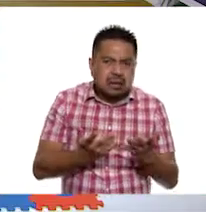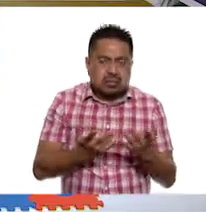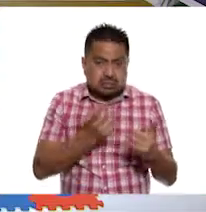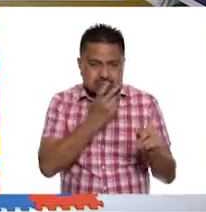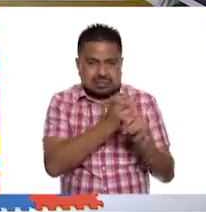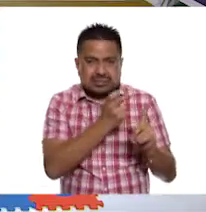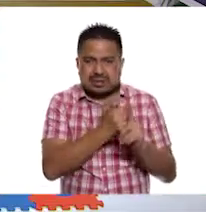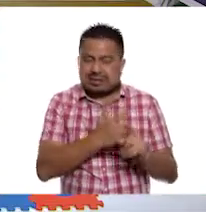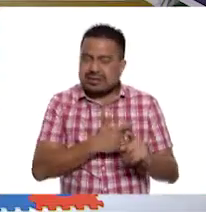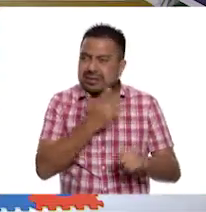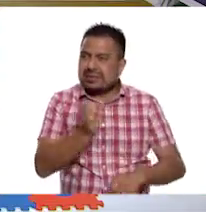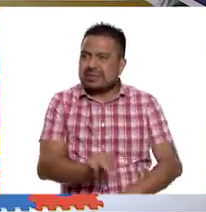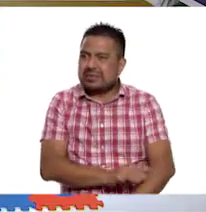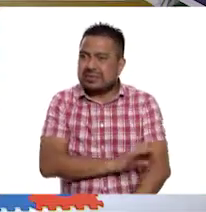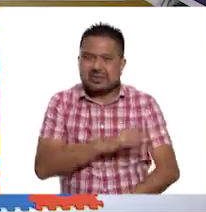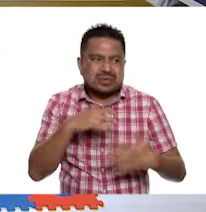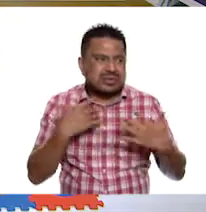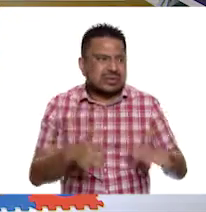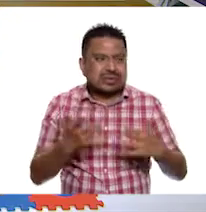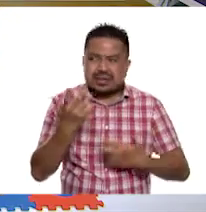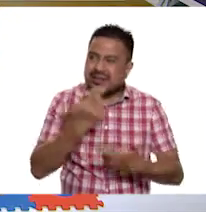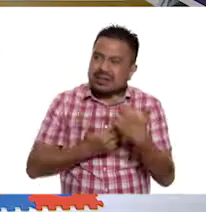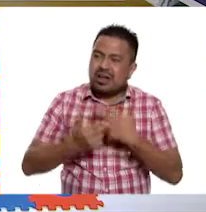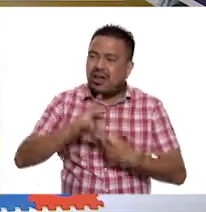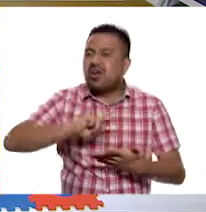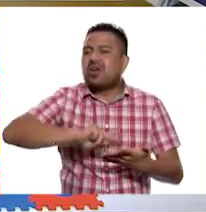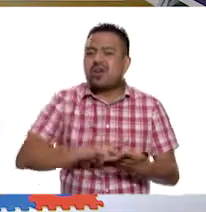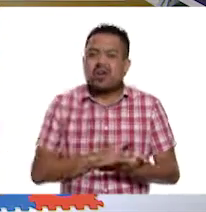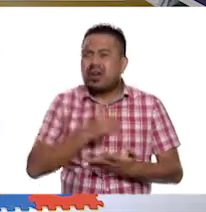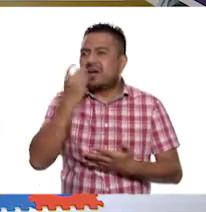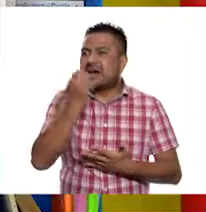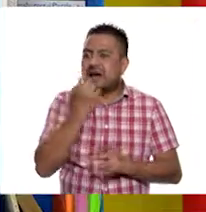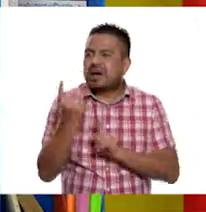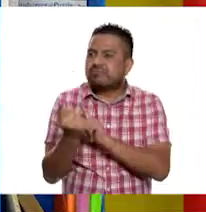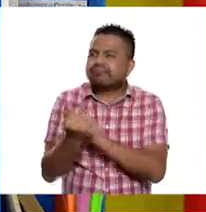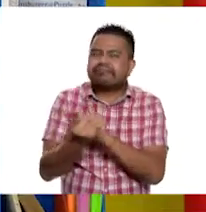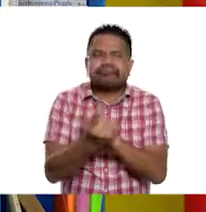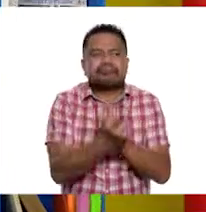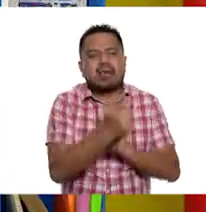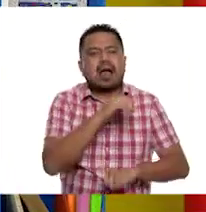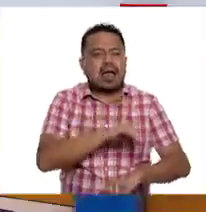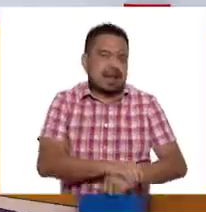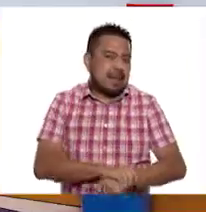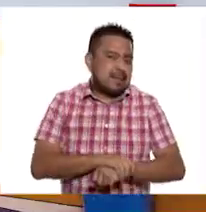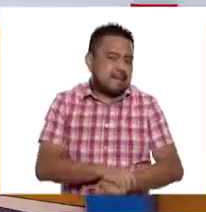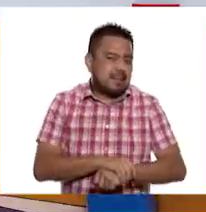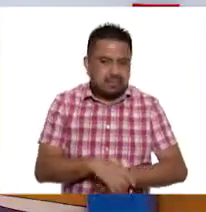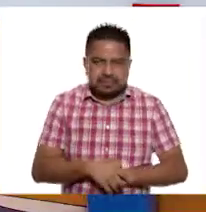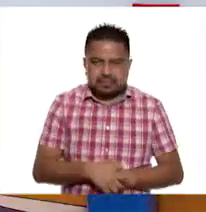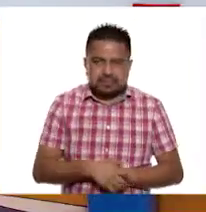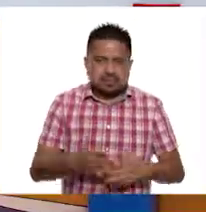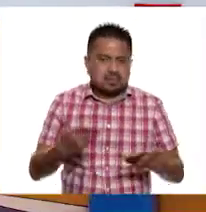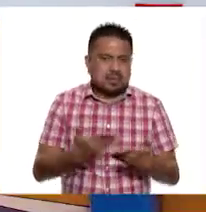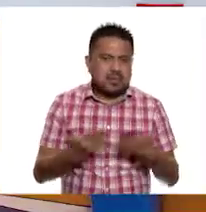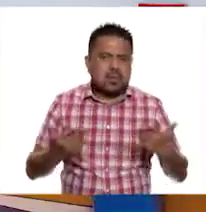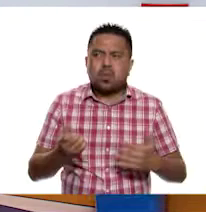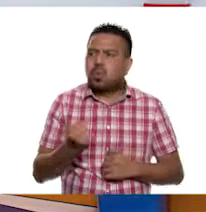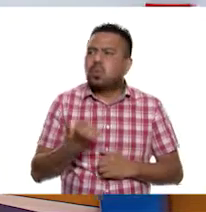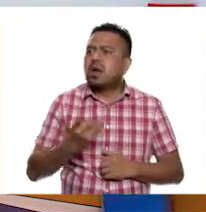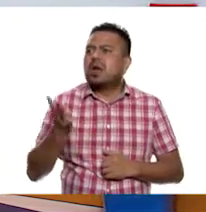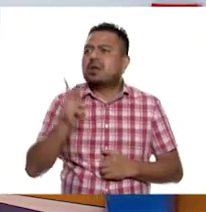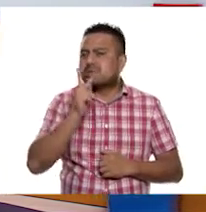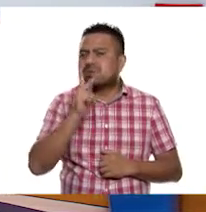esa es la emoción, ¿no? Ya de regresar a la escuela y ver a nuestros amigos. Vamos a ver cuántas palabras